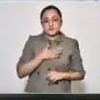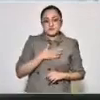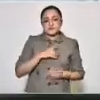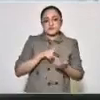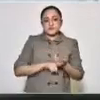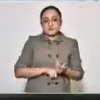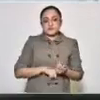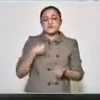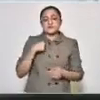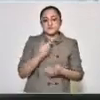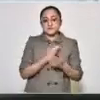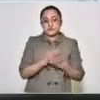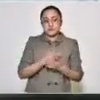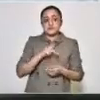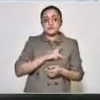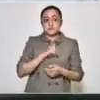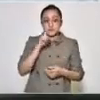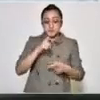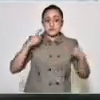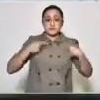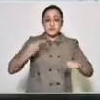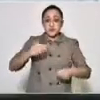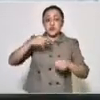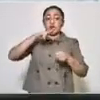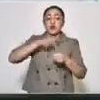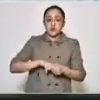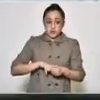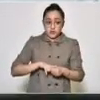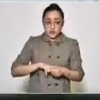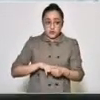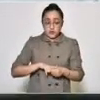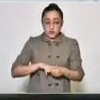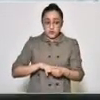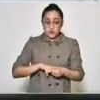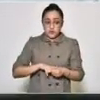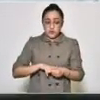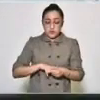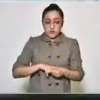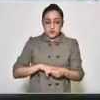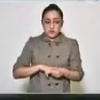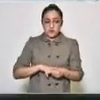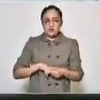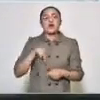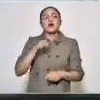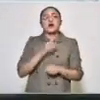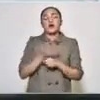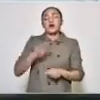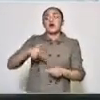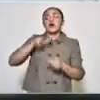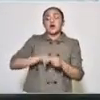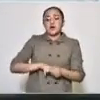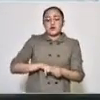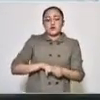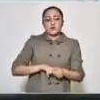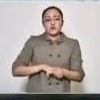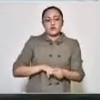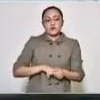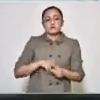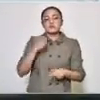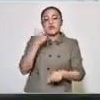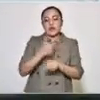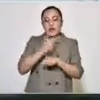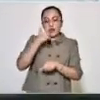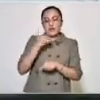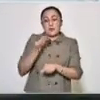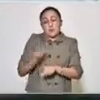Con nuestra matriz de costos, paciente hospitalizado, obviamente los que están hospitalizados los ponemos en graves